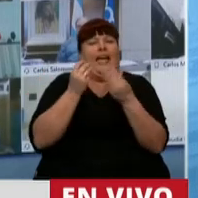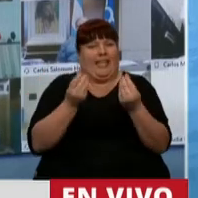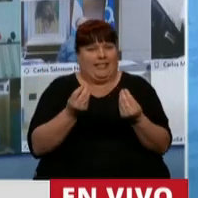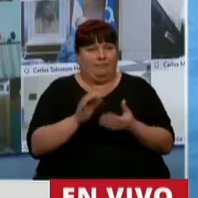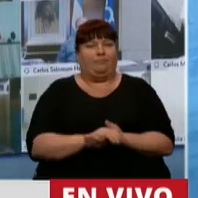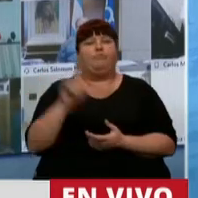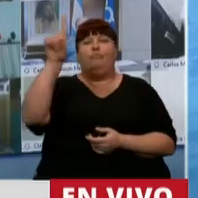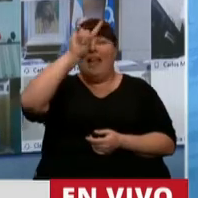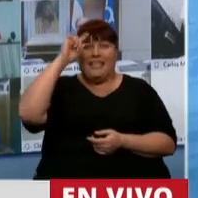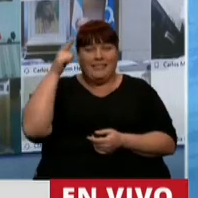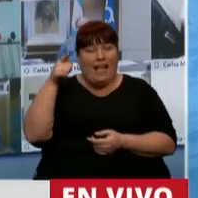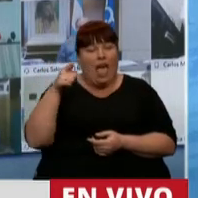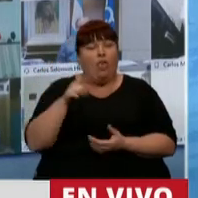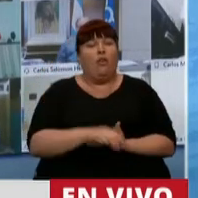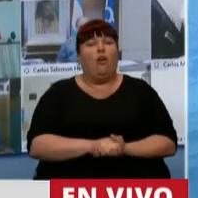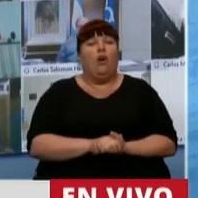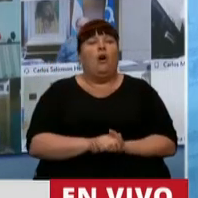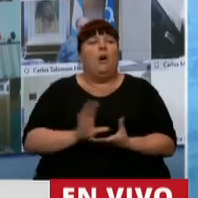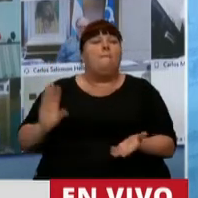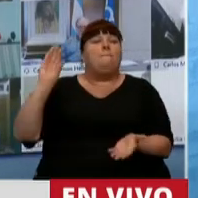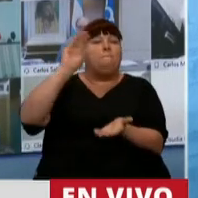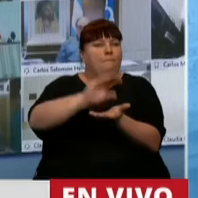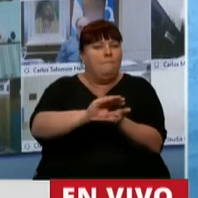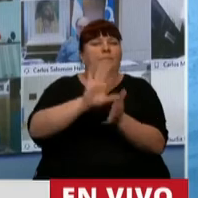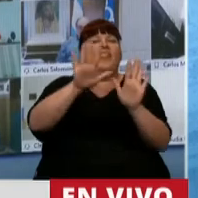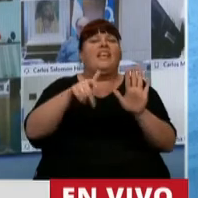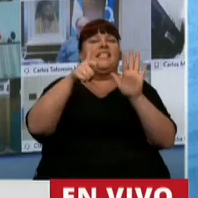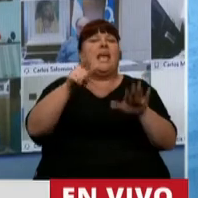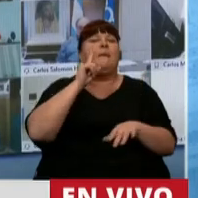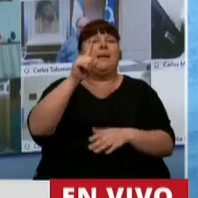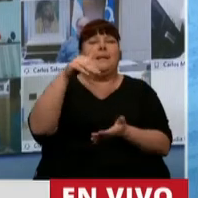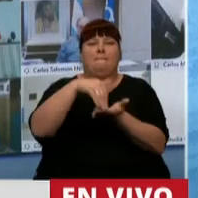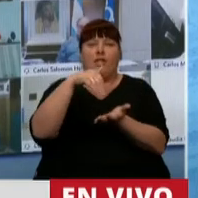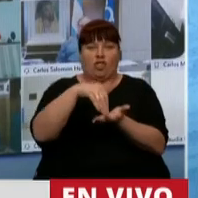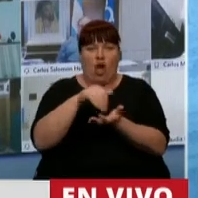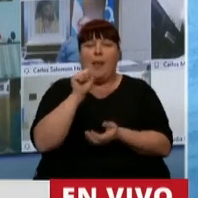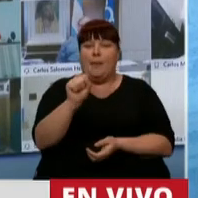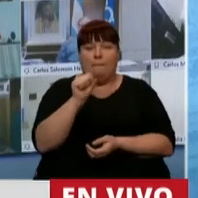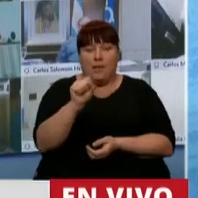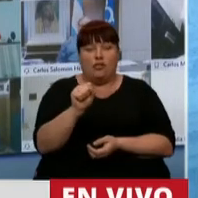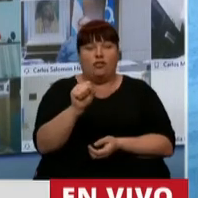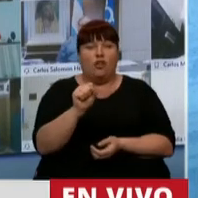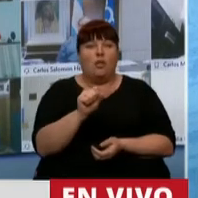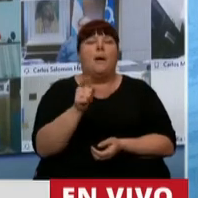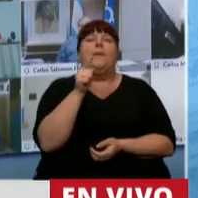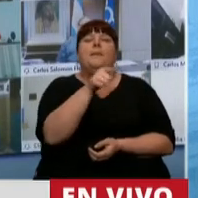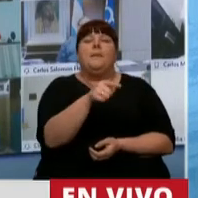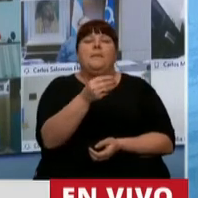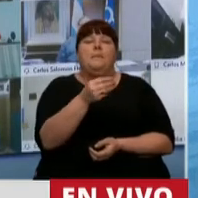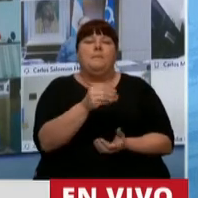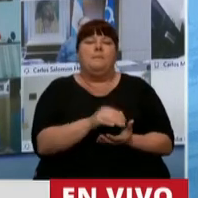que el Estado nacional va a invertir 16 mil millones de pesos para